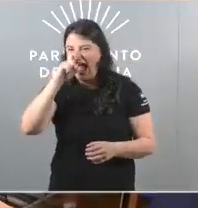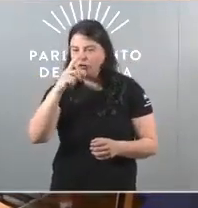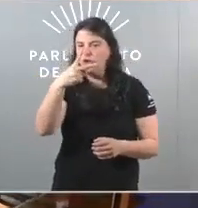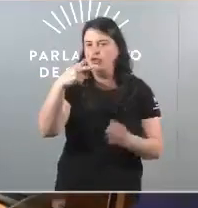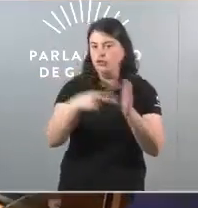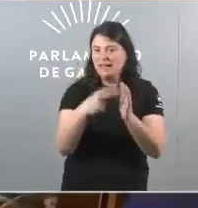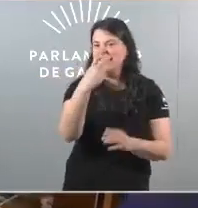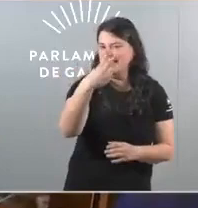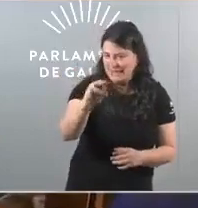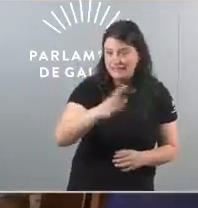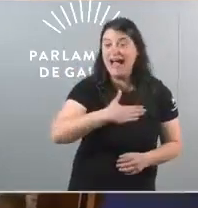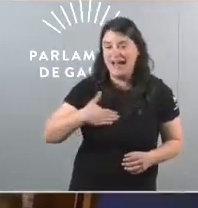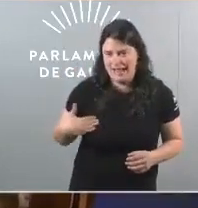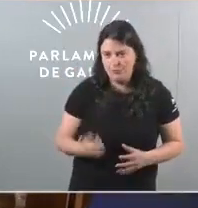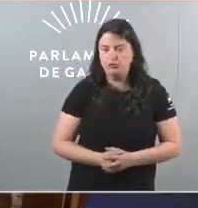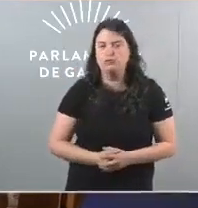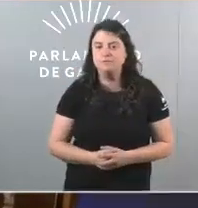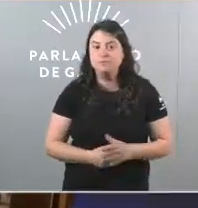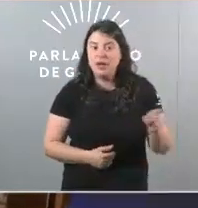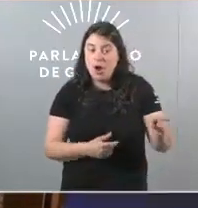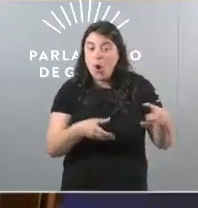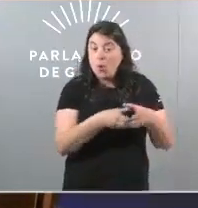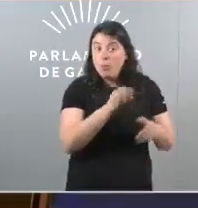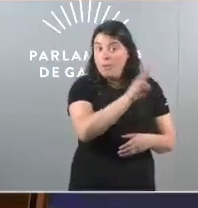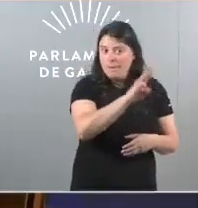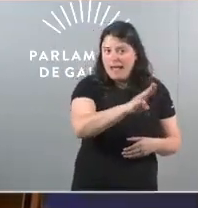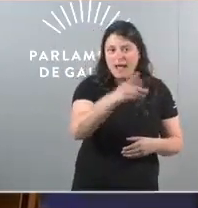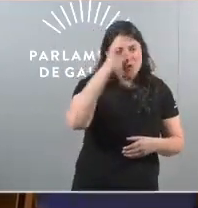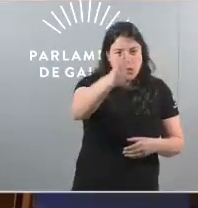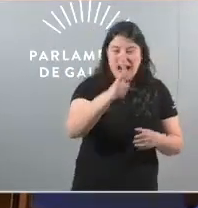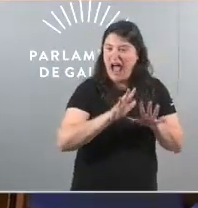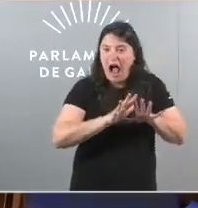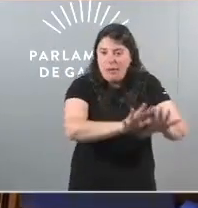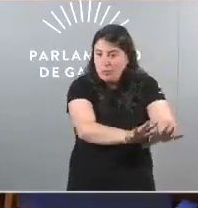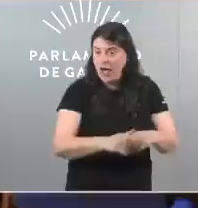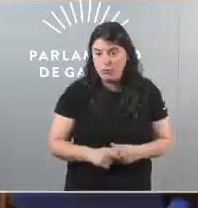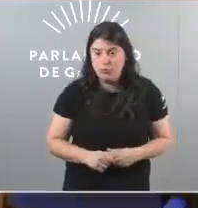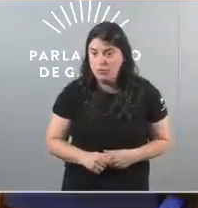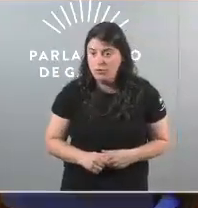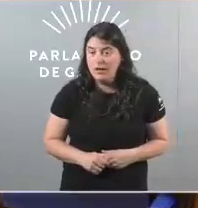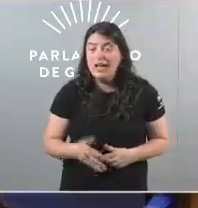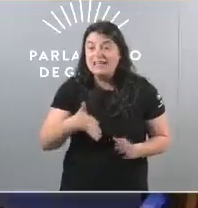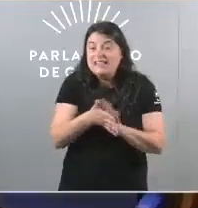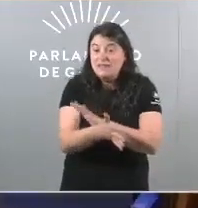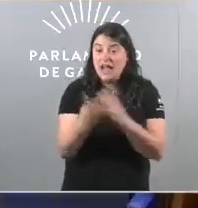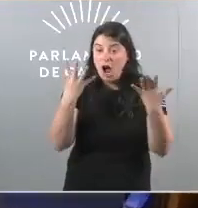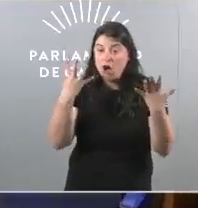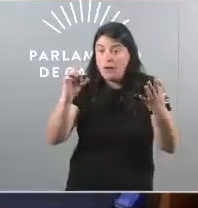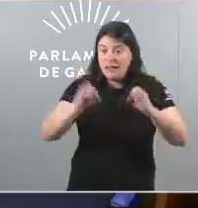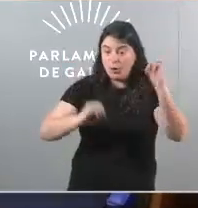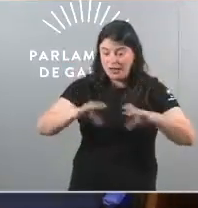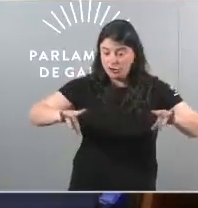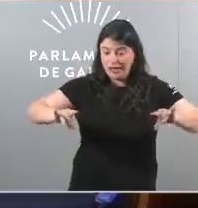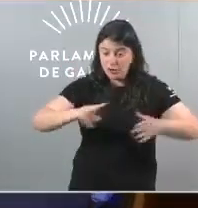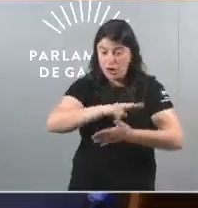do PP ten o rural no abandono que tanto como decir o abandono do 90% do territorio